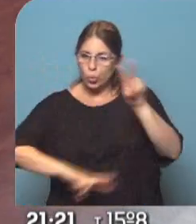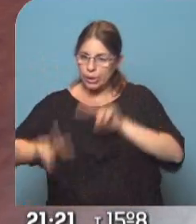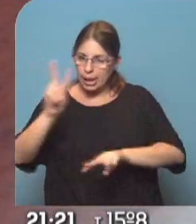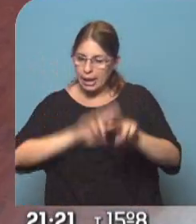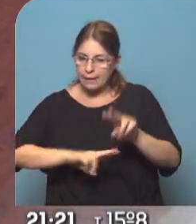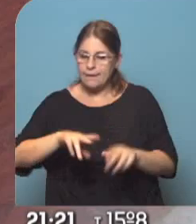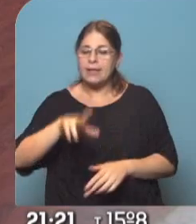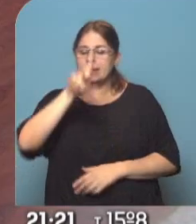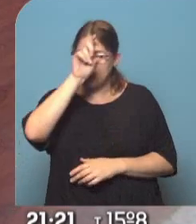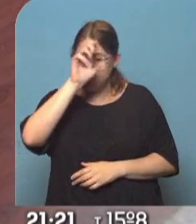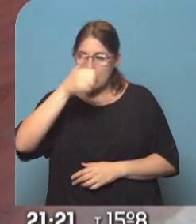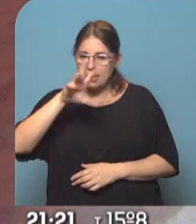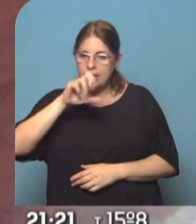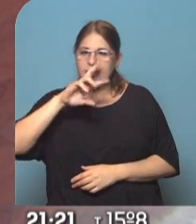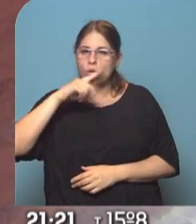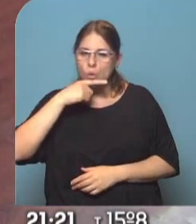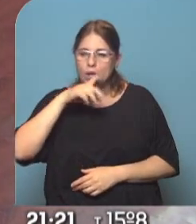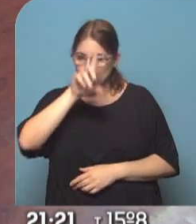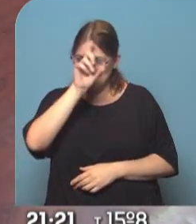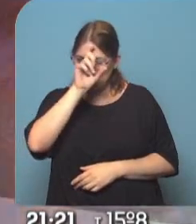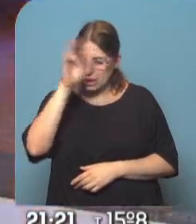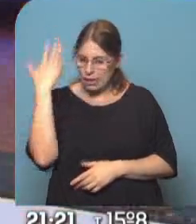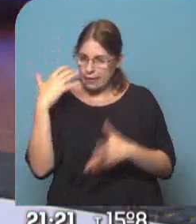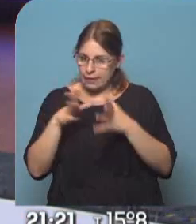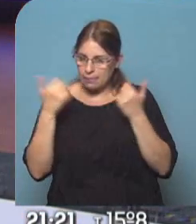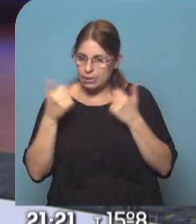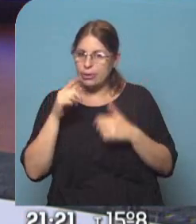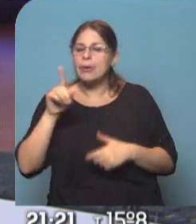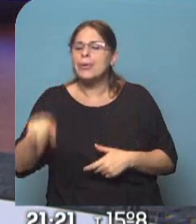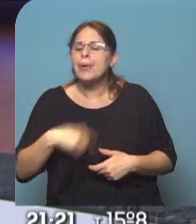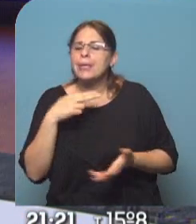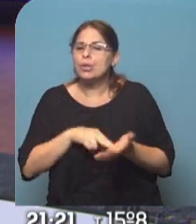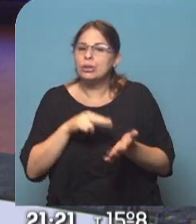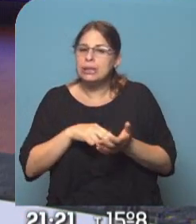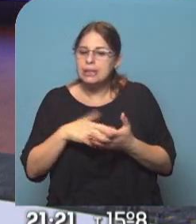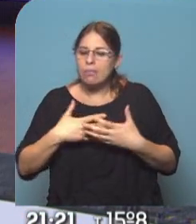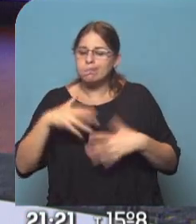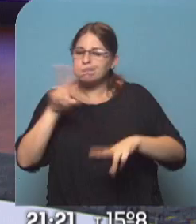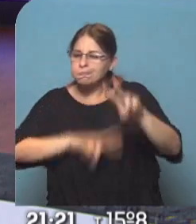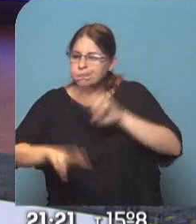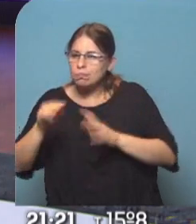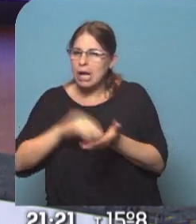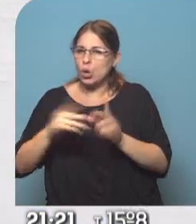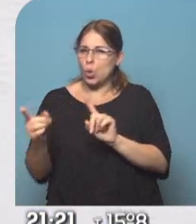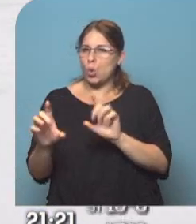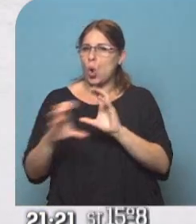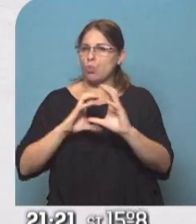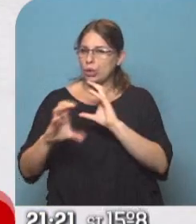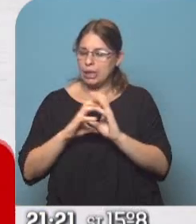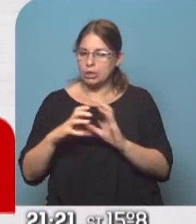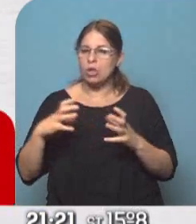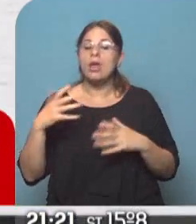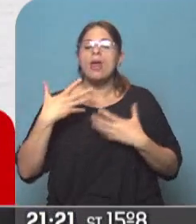del ARA San Juan en submarino desaparecido y tiene que ver con un rastreo puntualmente de una comunicación, Mariana. Señales